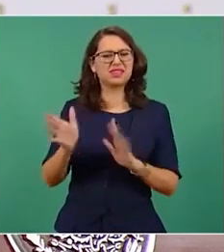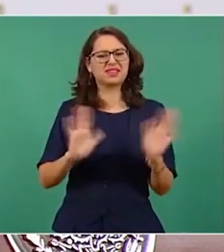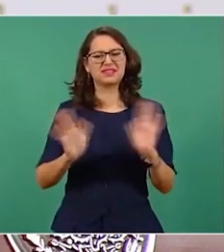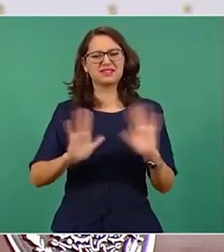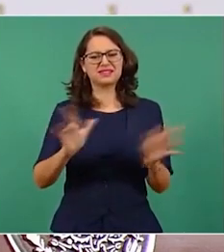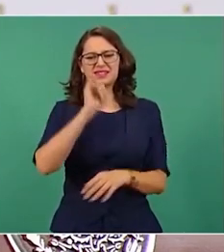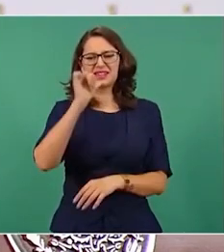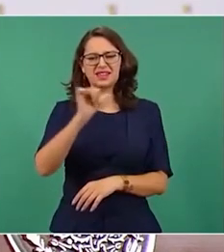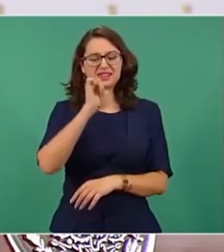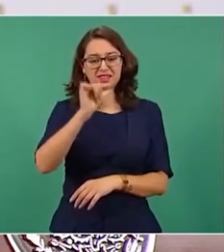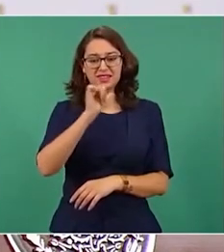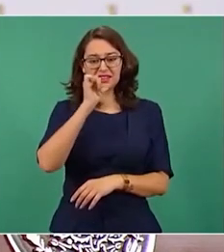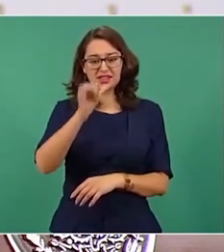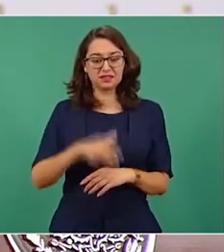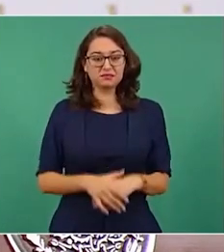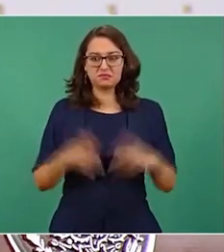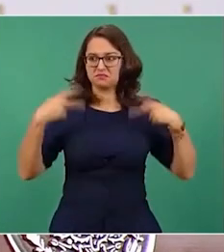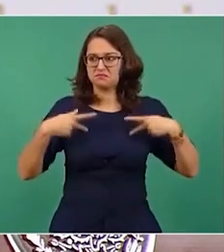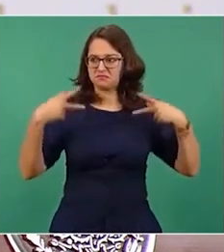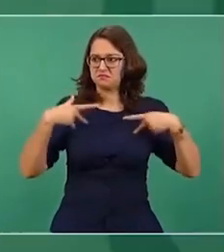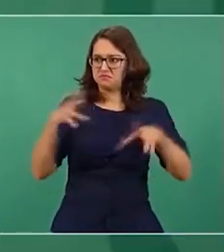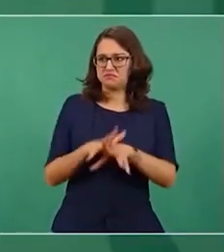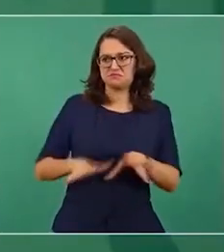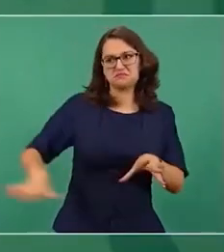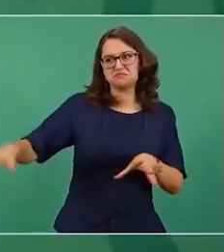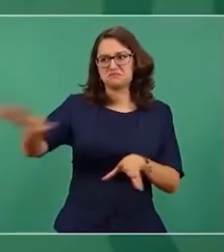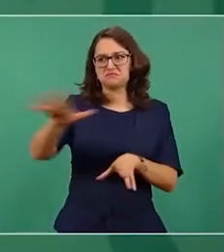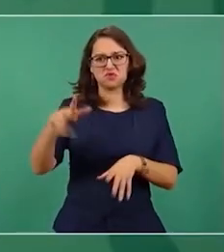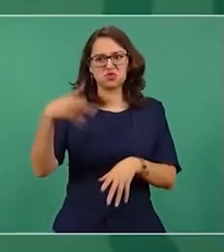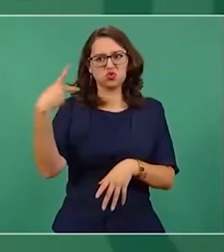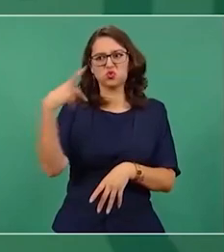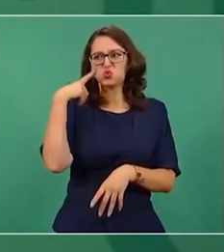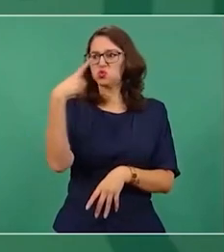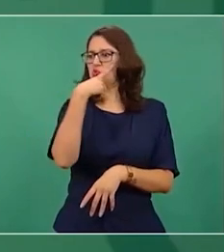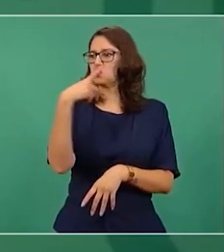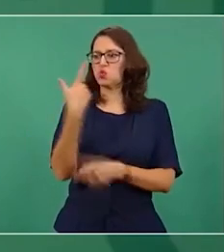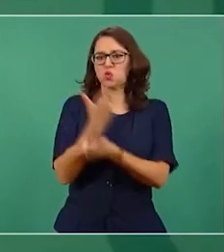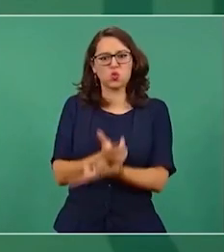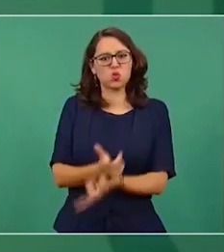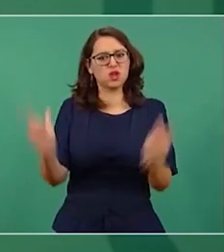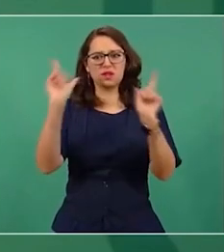que los ciudadanos decidan libremente